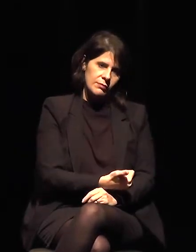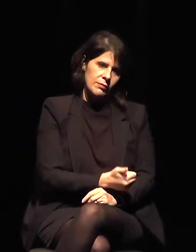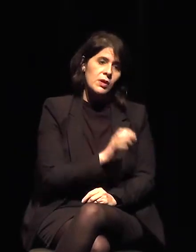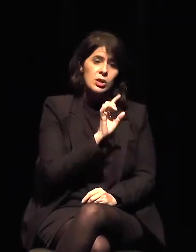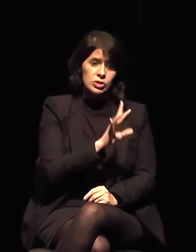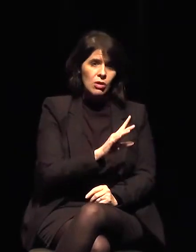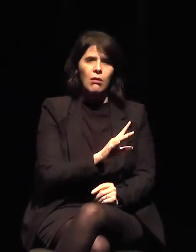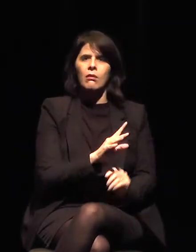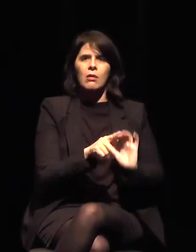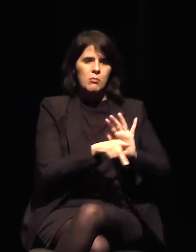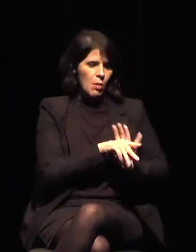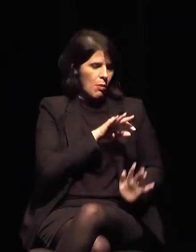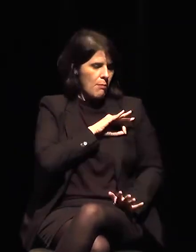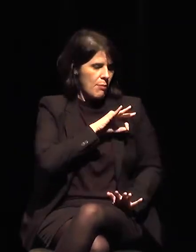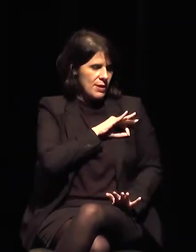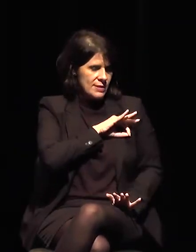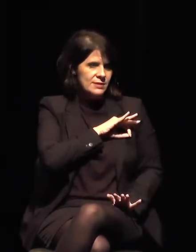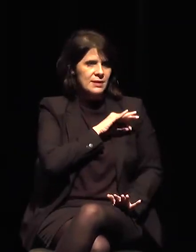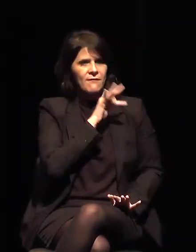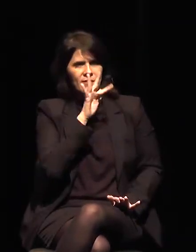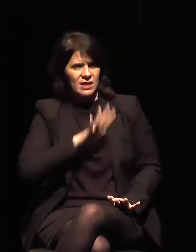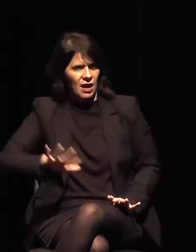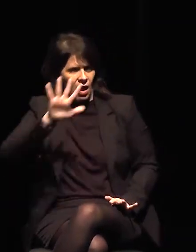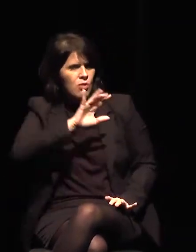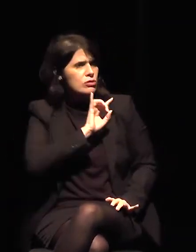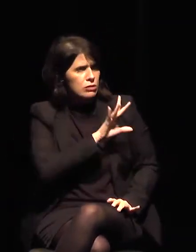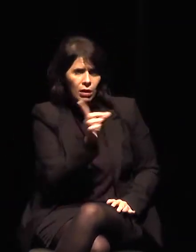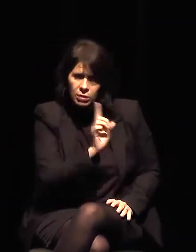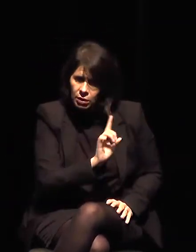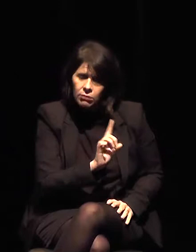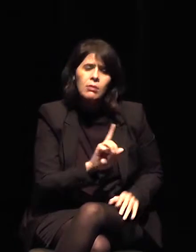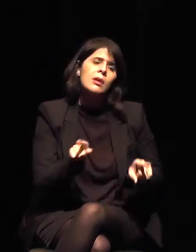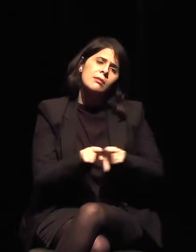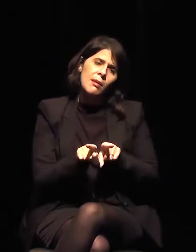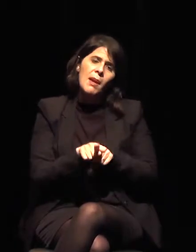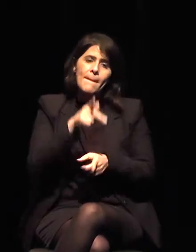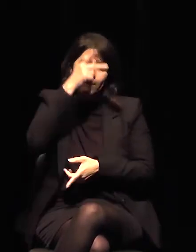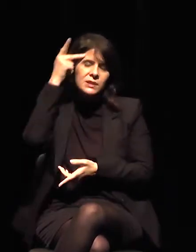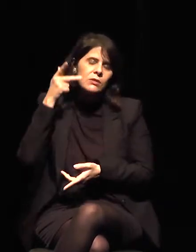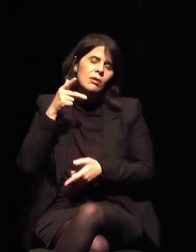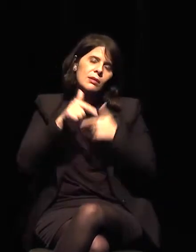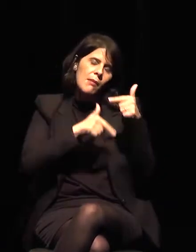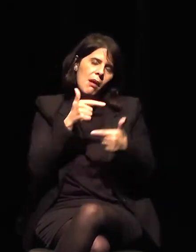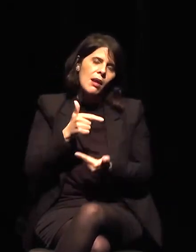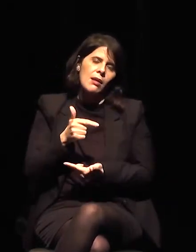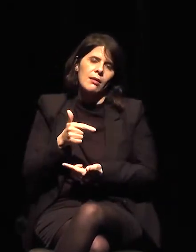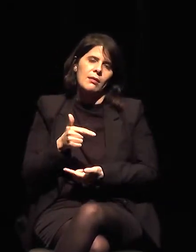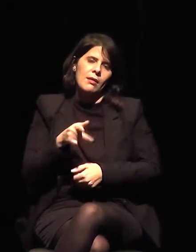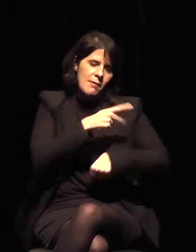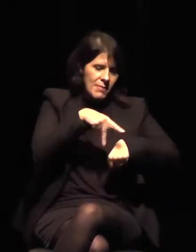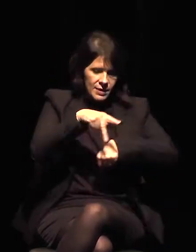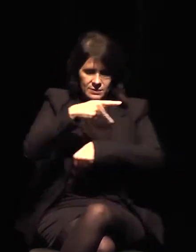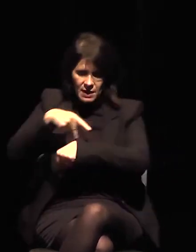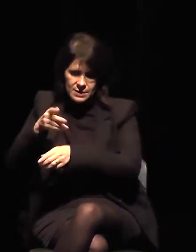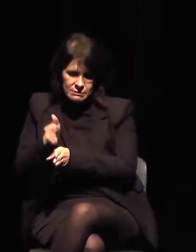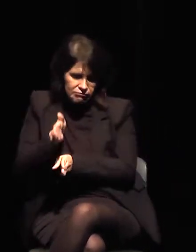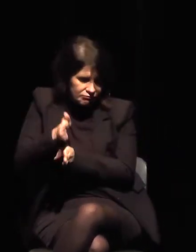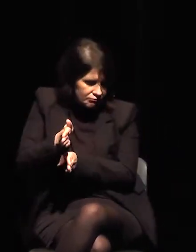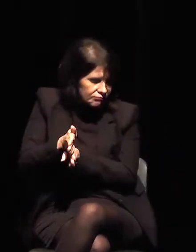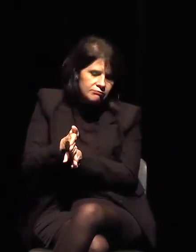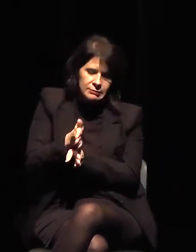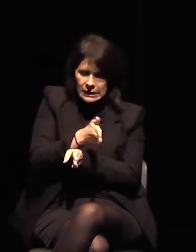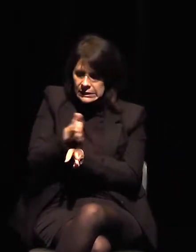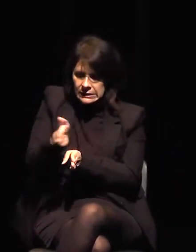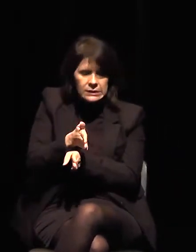a los agentes aduaneros. A ver, a veces nos es muy difícil liberar una obra. Eso impacta el